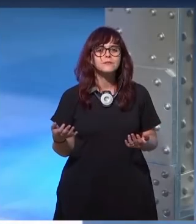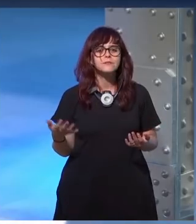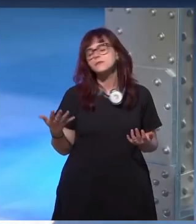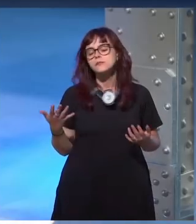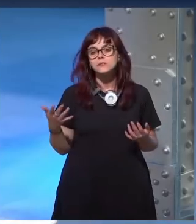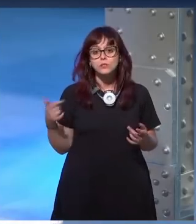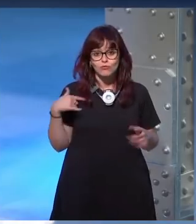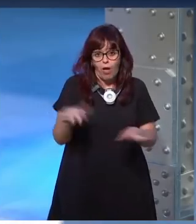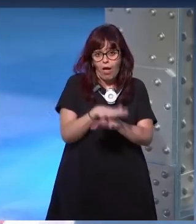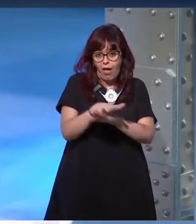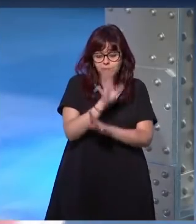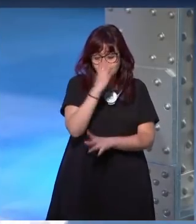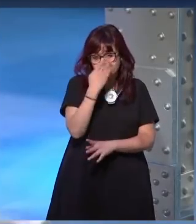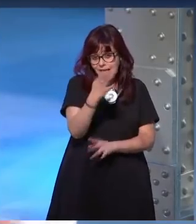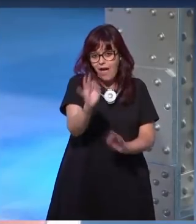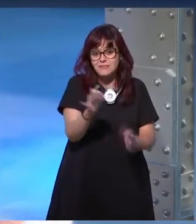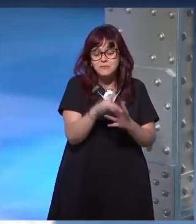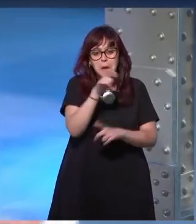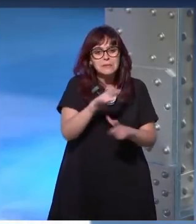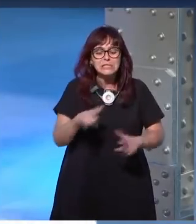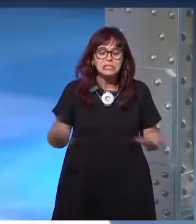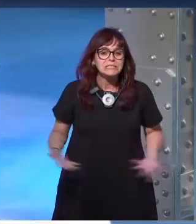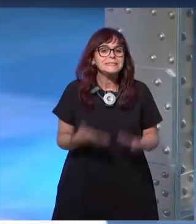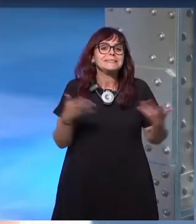yo me río de ese tipo de gente